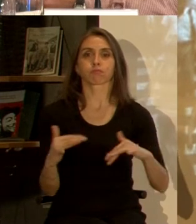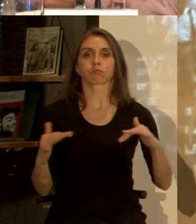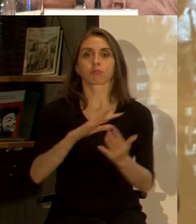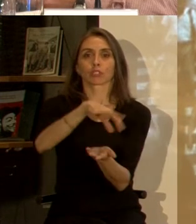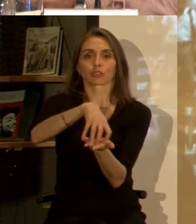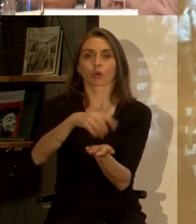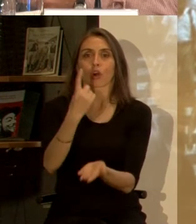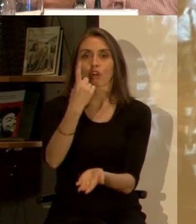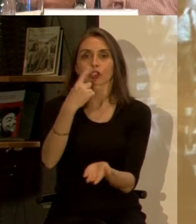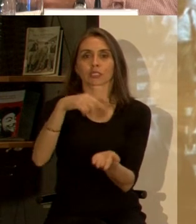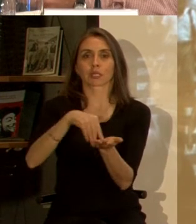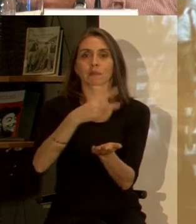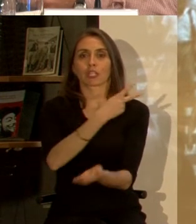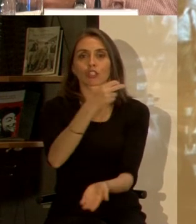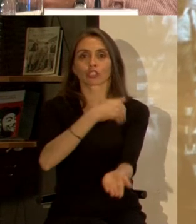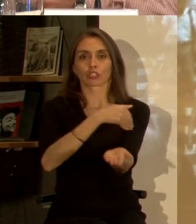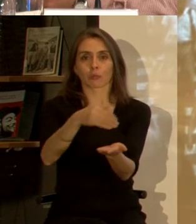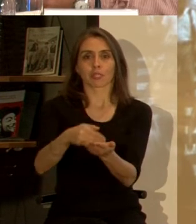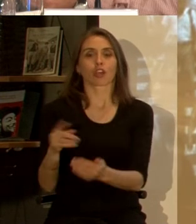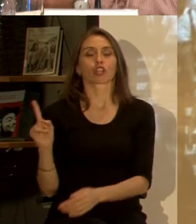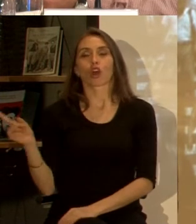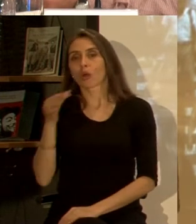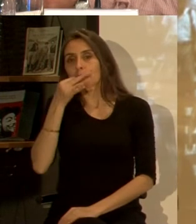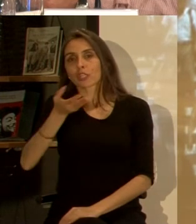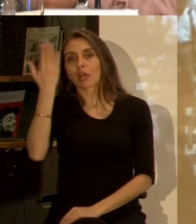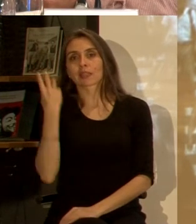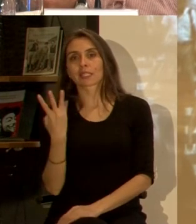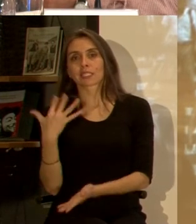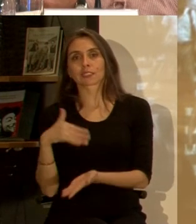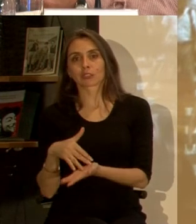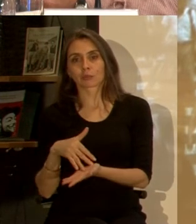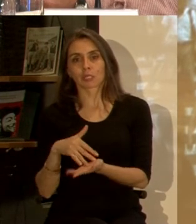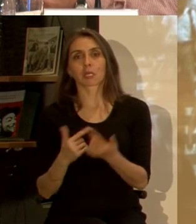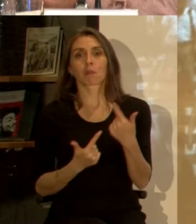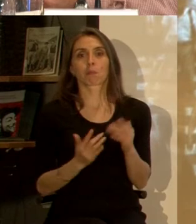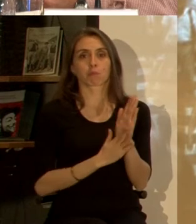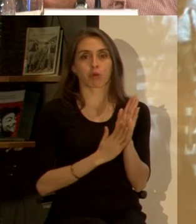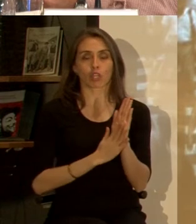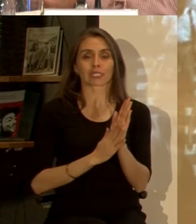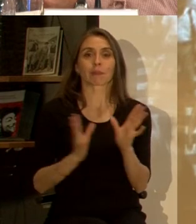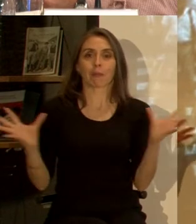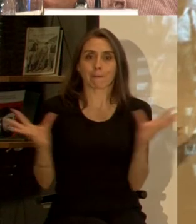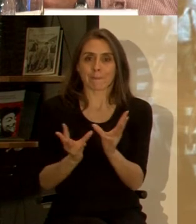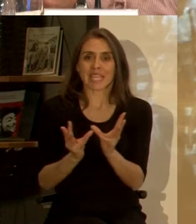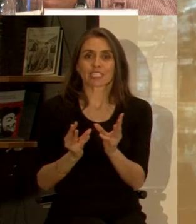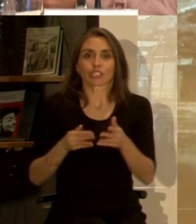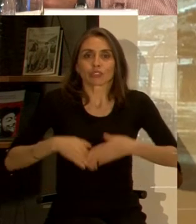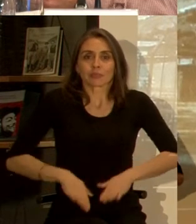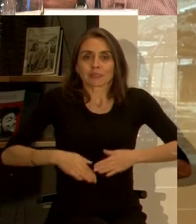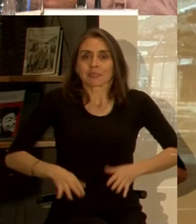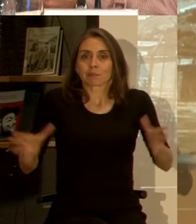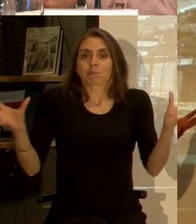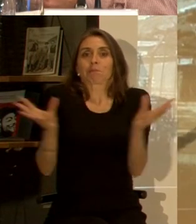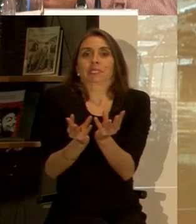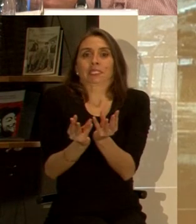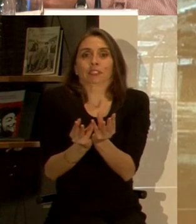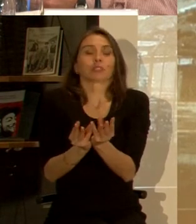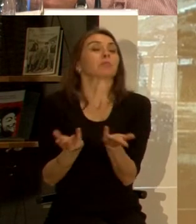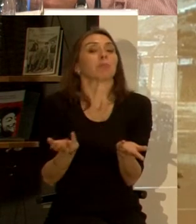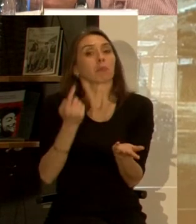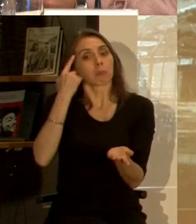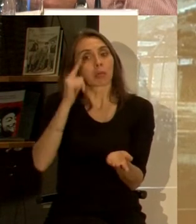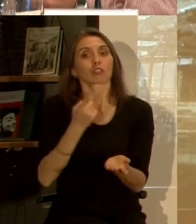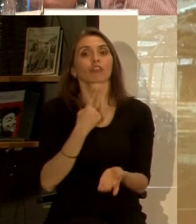11.200 millones y no 35.000 podemos incluso tener políticas de contención pero lo interesante